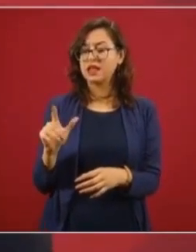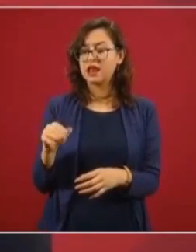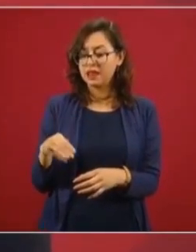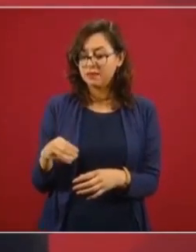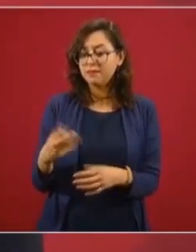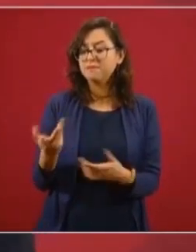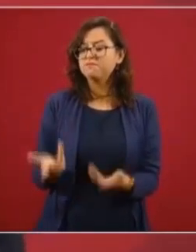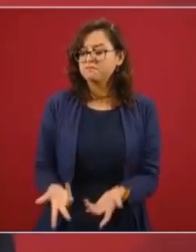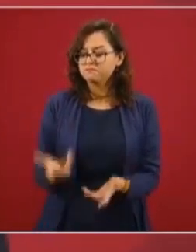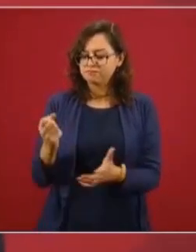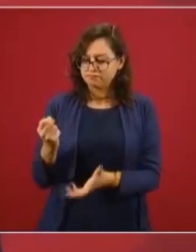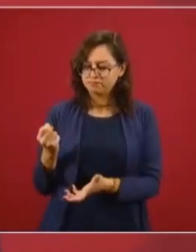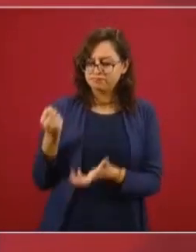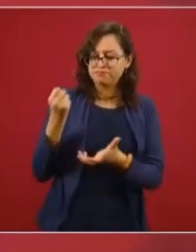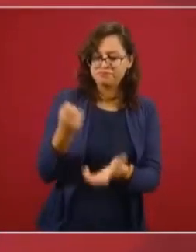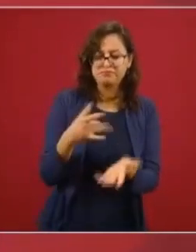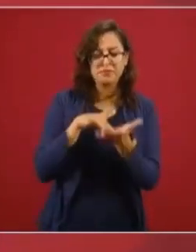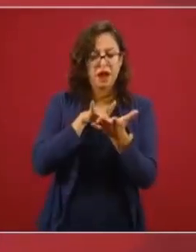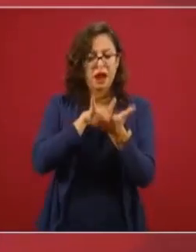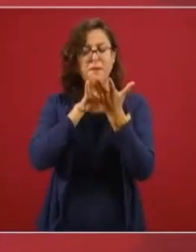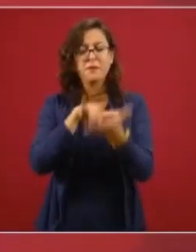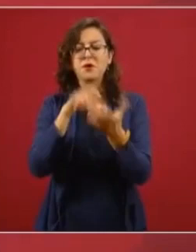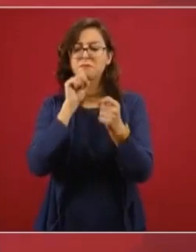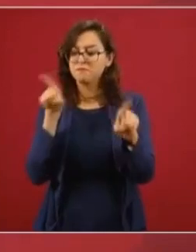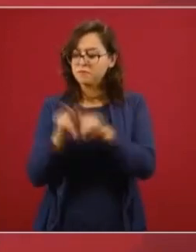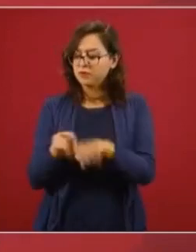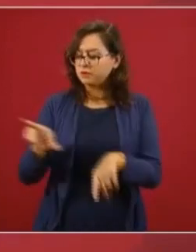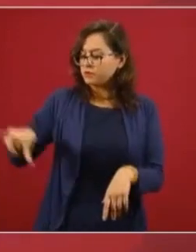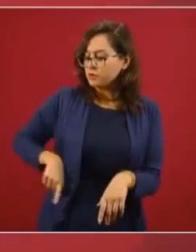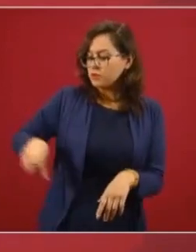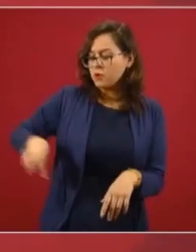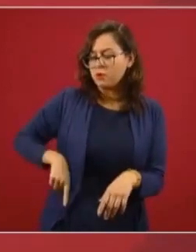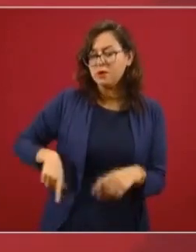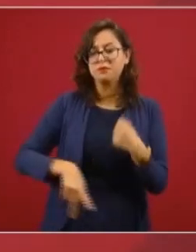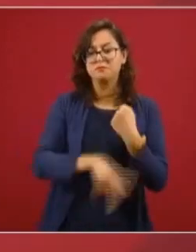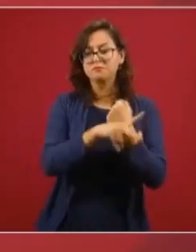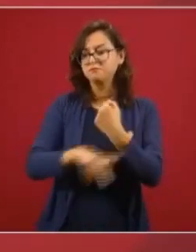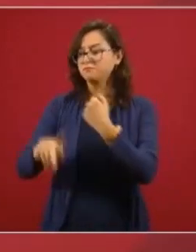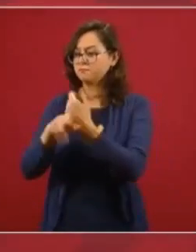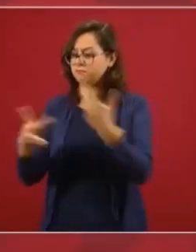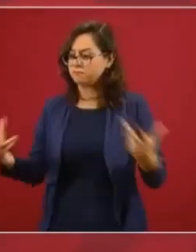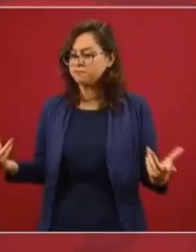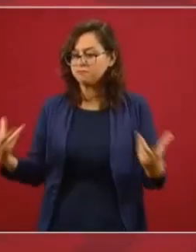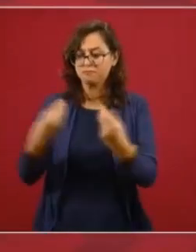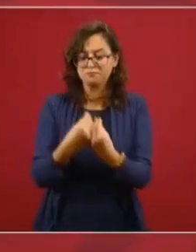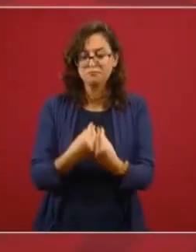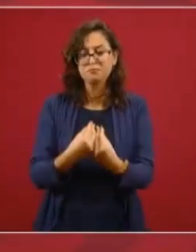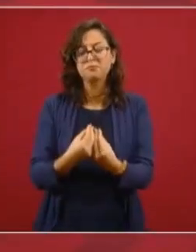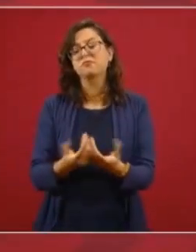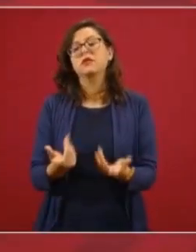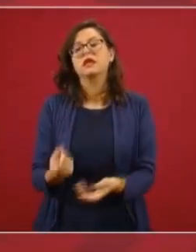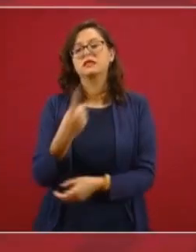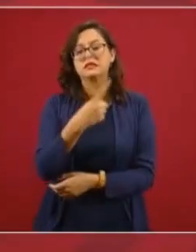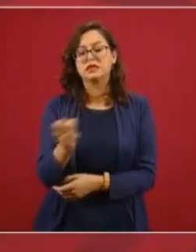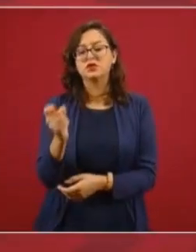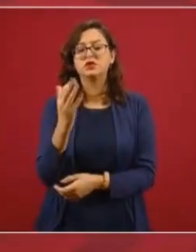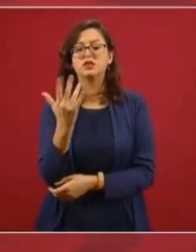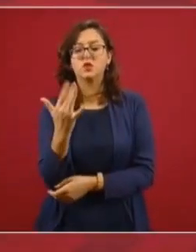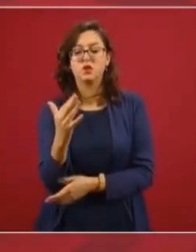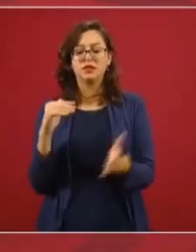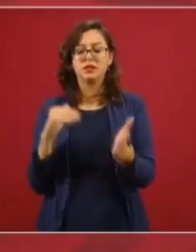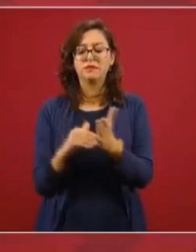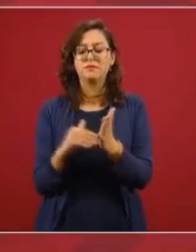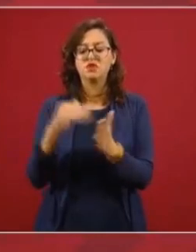recursos en complemento con los gobiernos de los países para iniciar el proceso de producción de 150 millones de